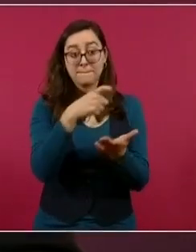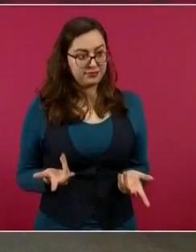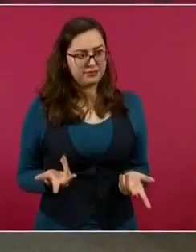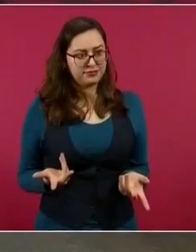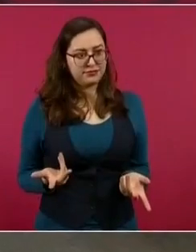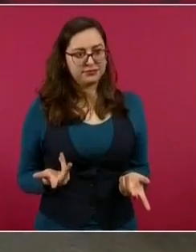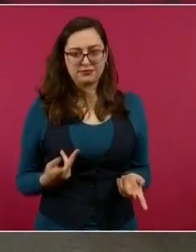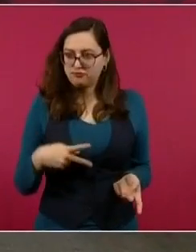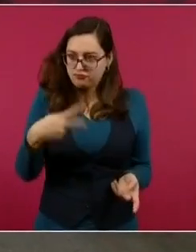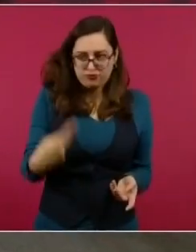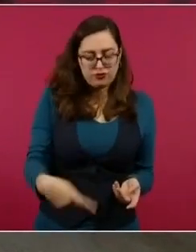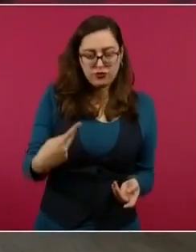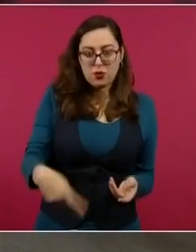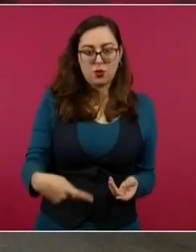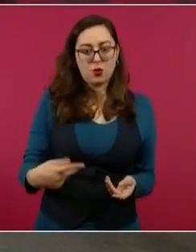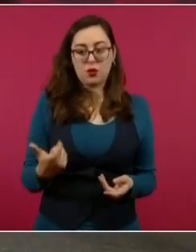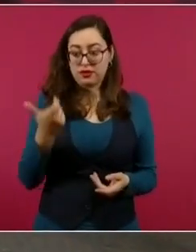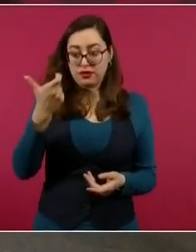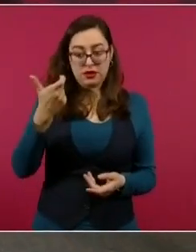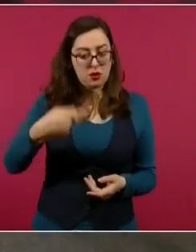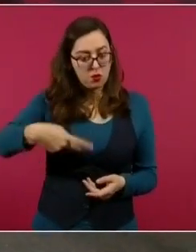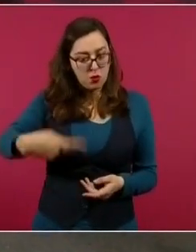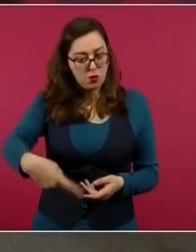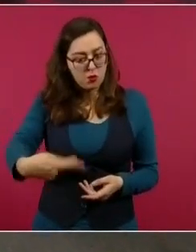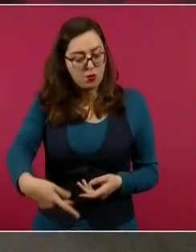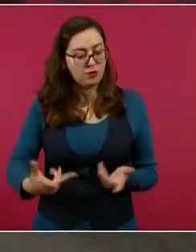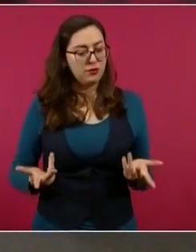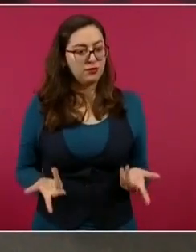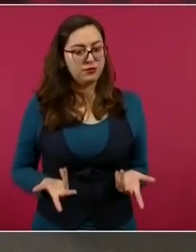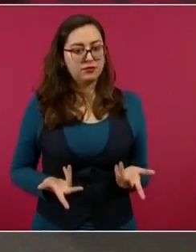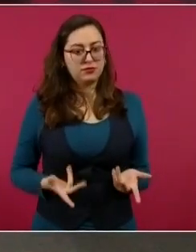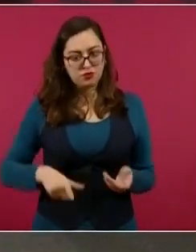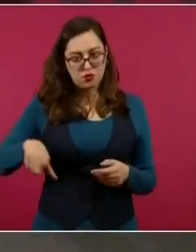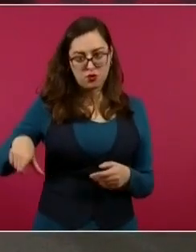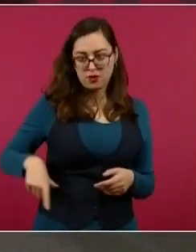con dinero del presupuesto público.